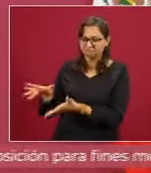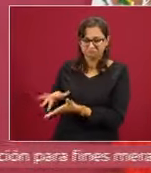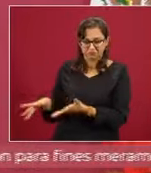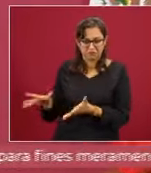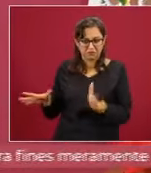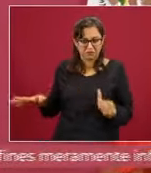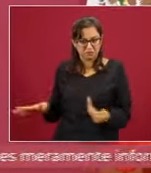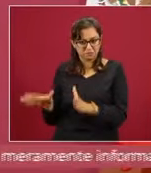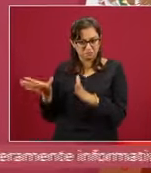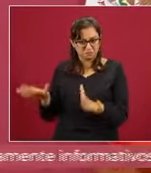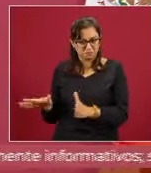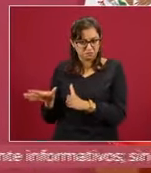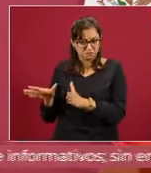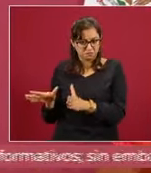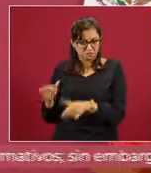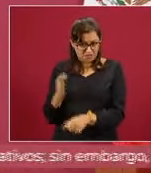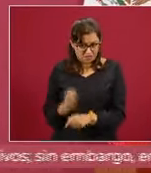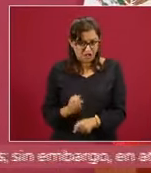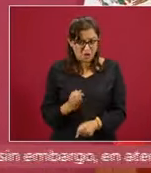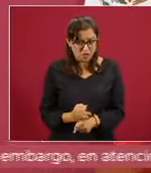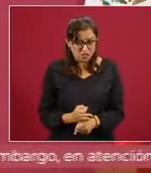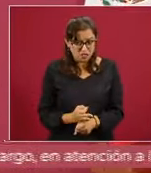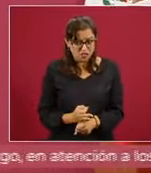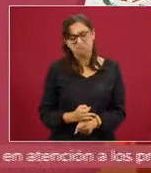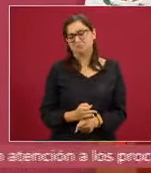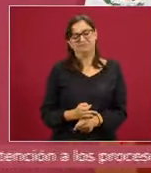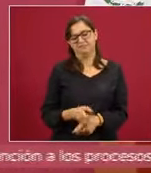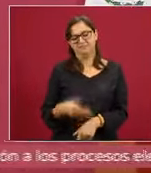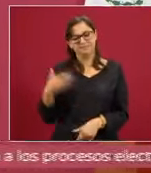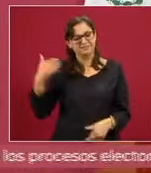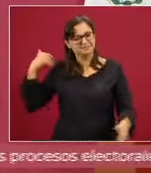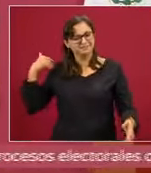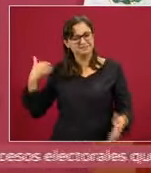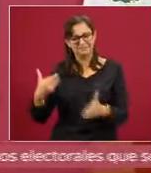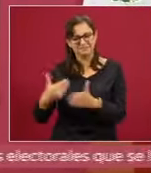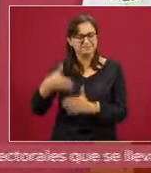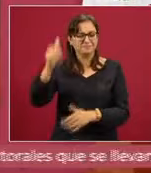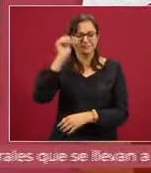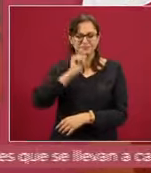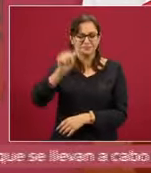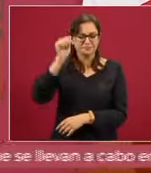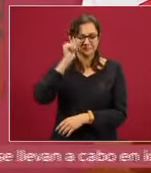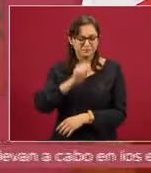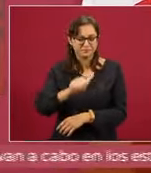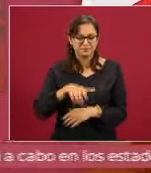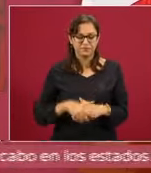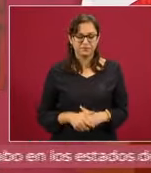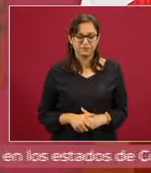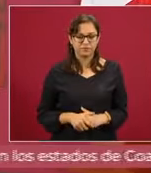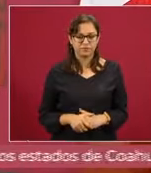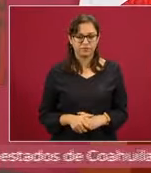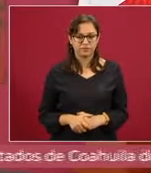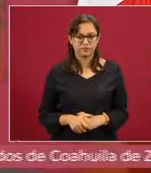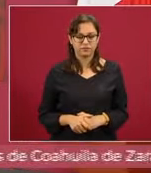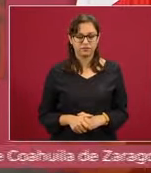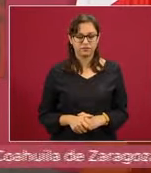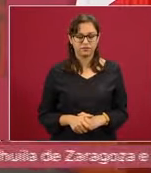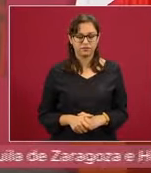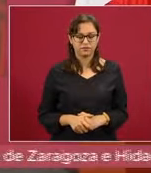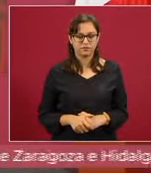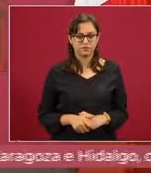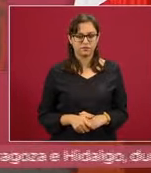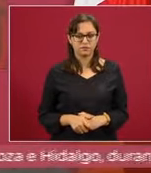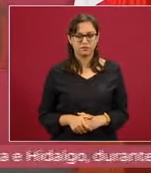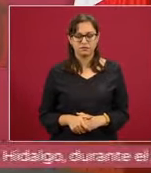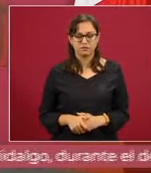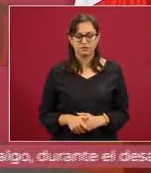no de ahora, no ahora, siempre, los partidos conservadores